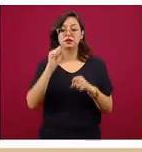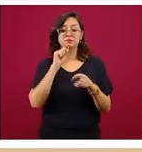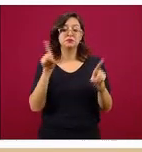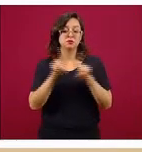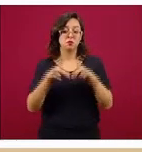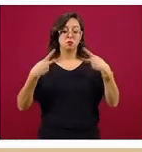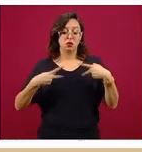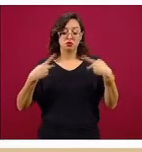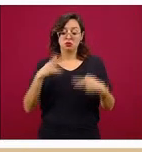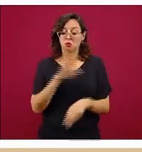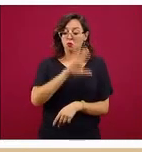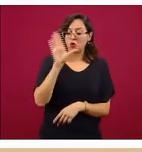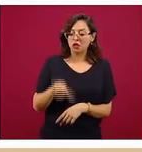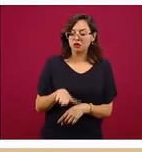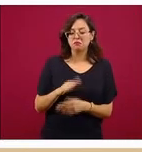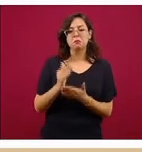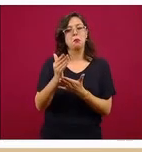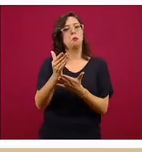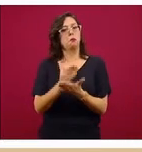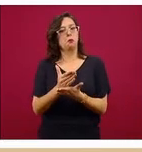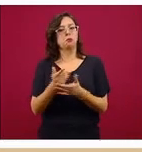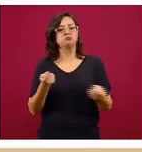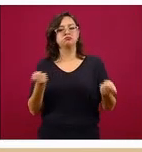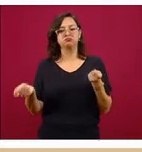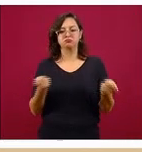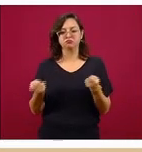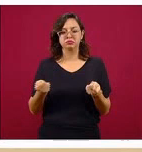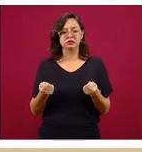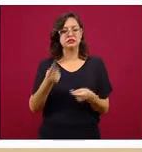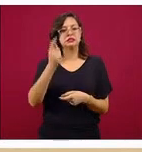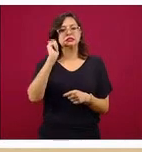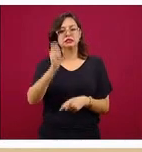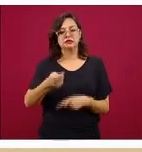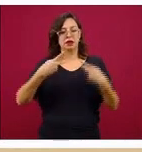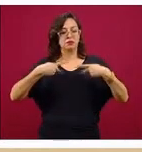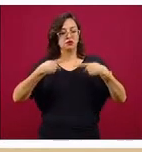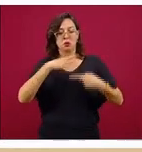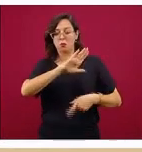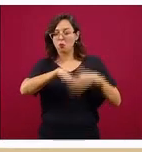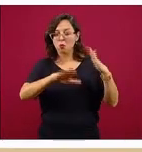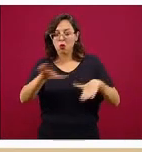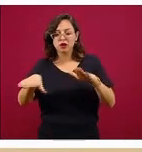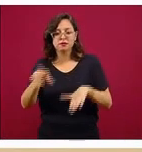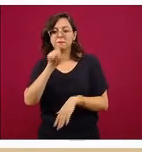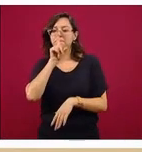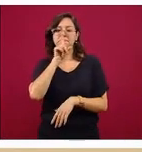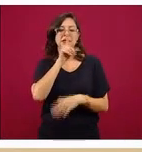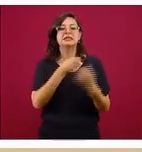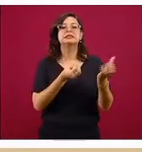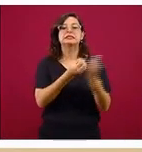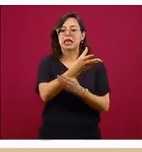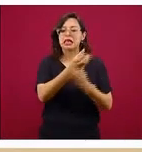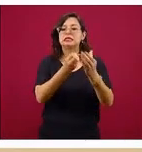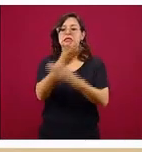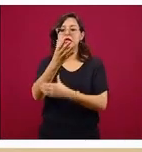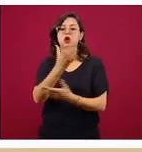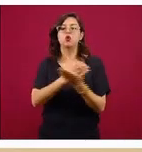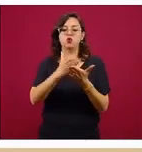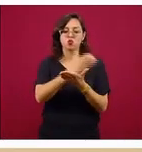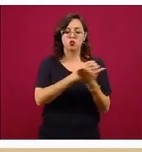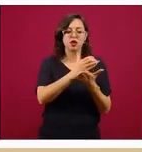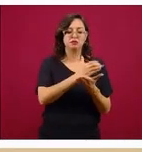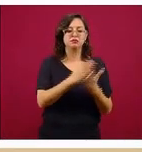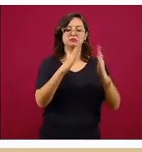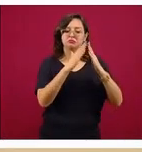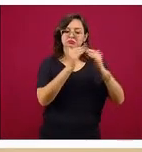mantenido estable, lo que quiere decir que es egresan a su casa, a recuperarse, algunos por un